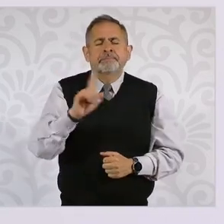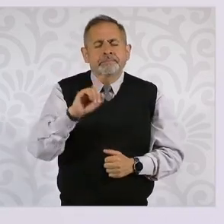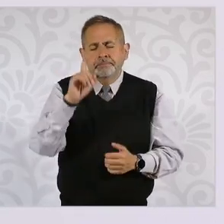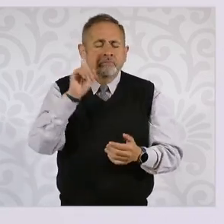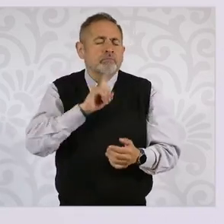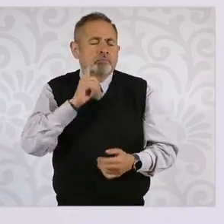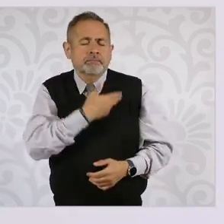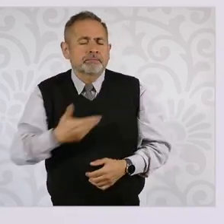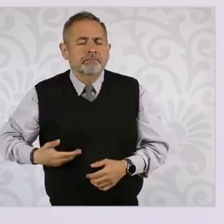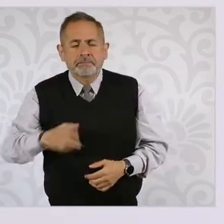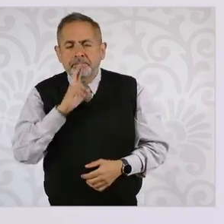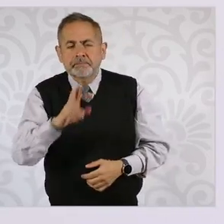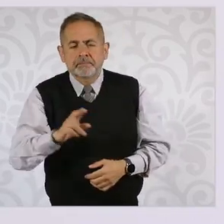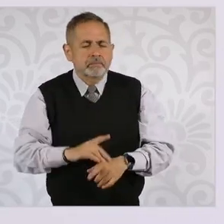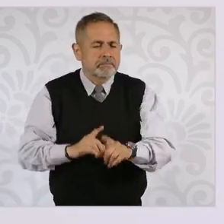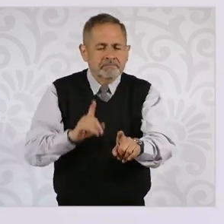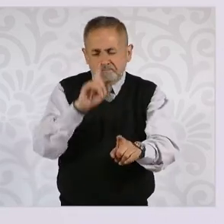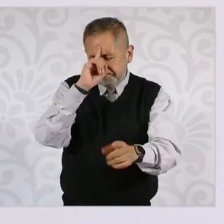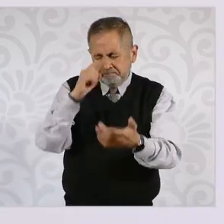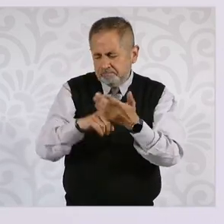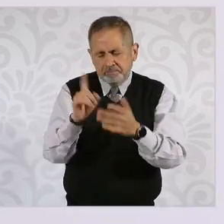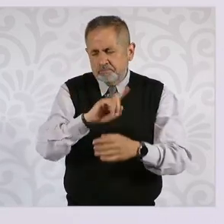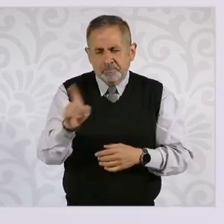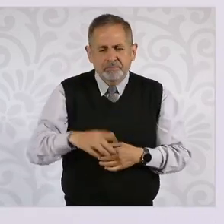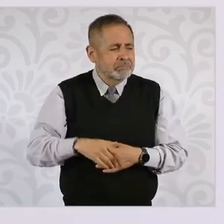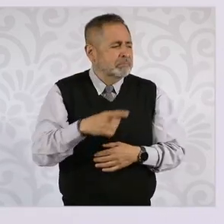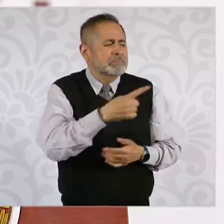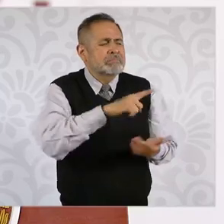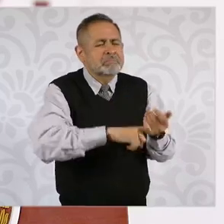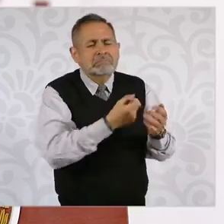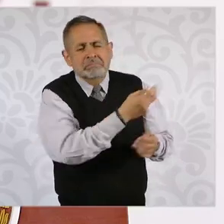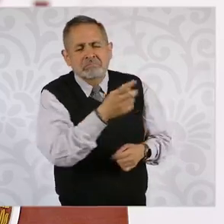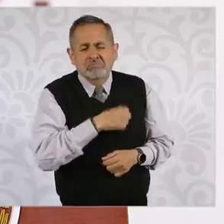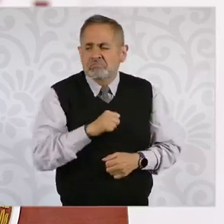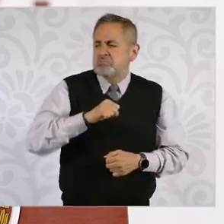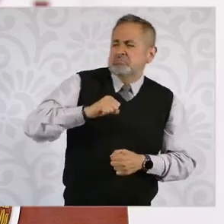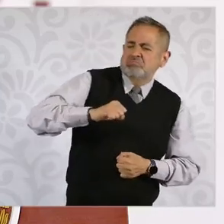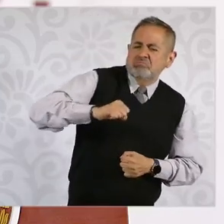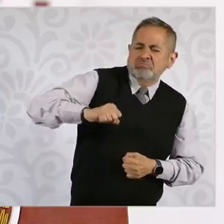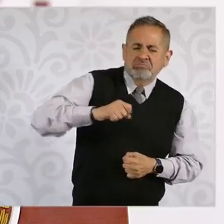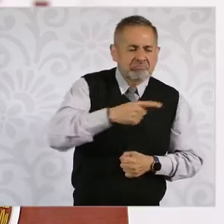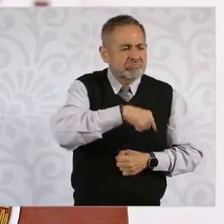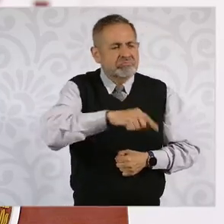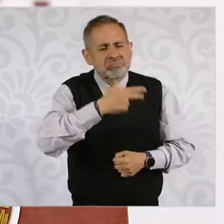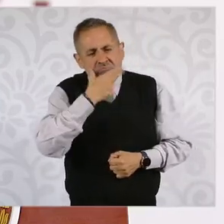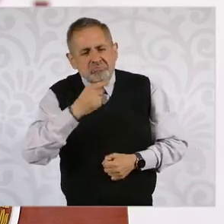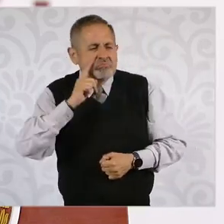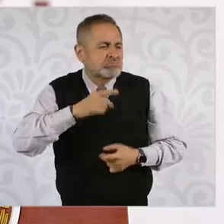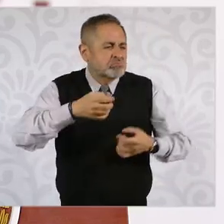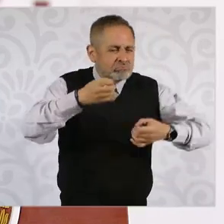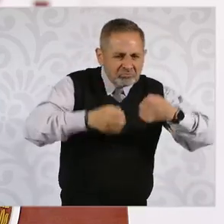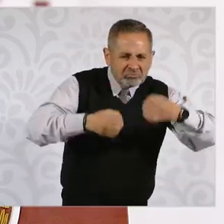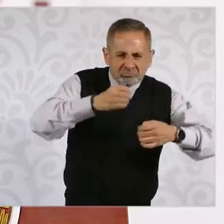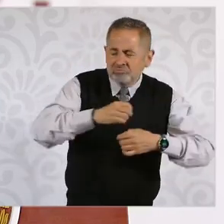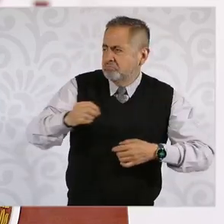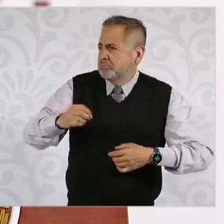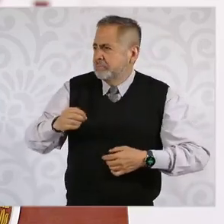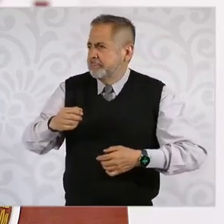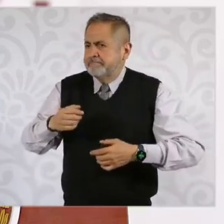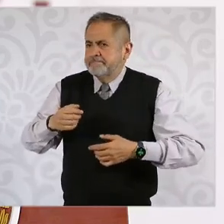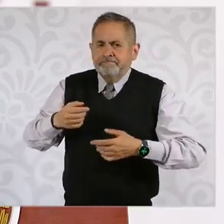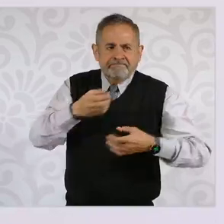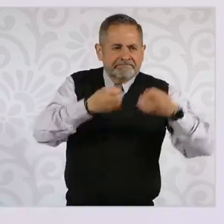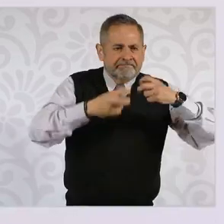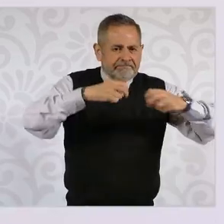de jueces, juezas, magistrados, magistradas, frente o